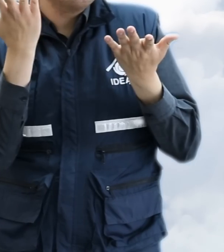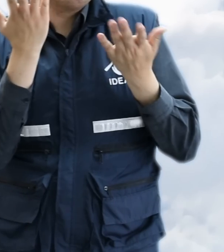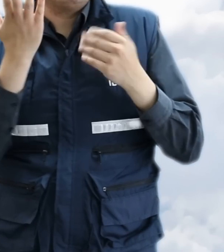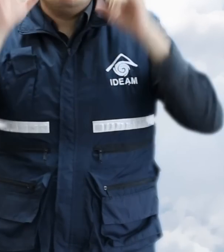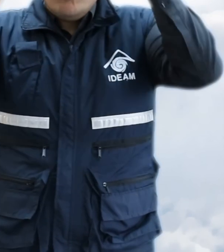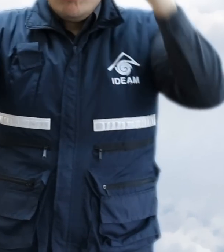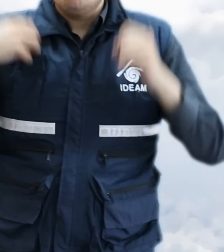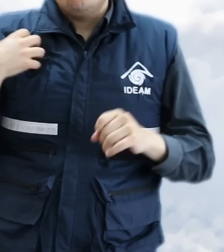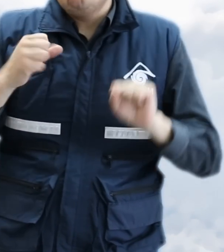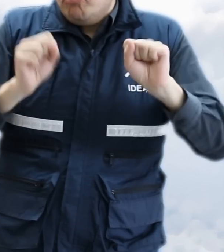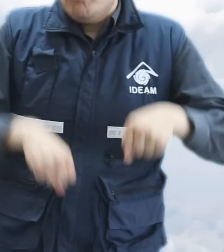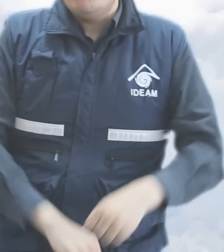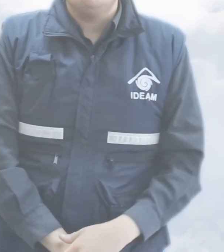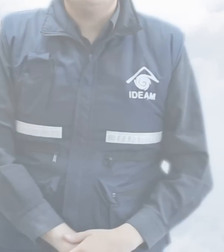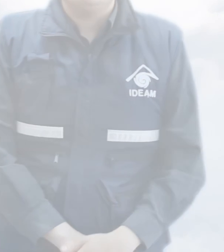móviles iPhone y Android.